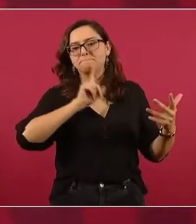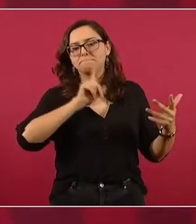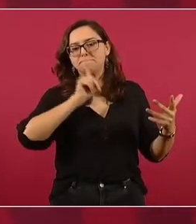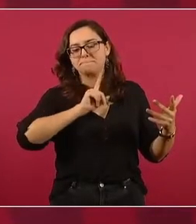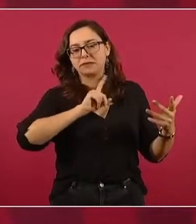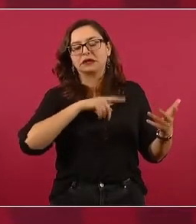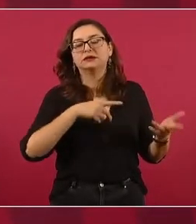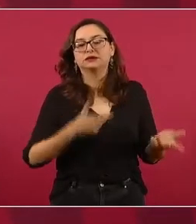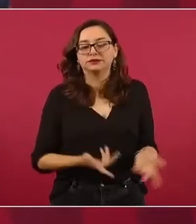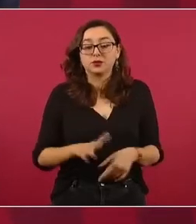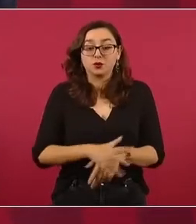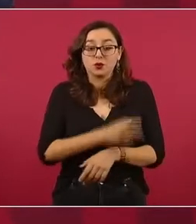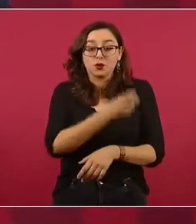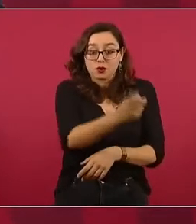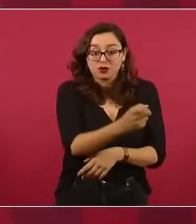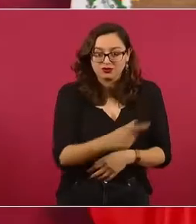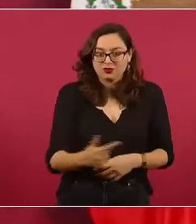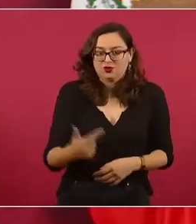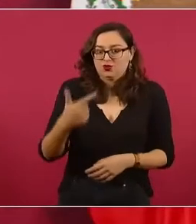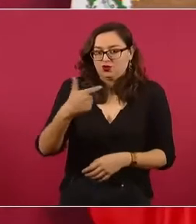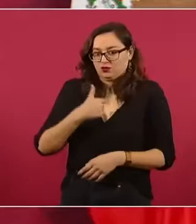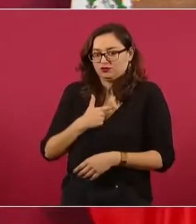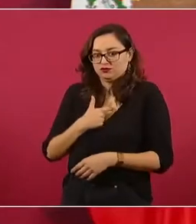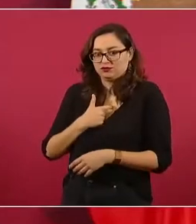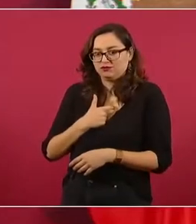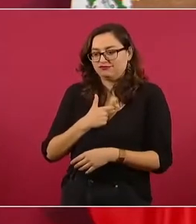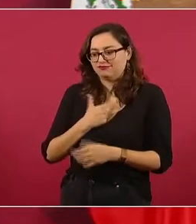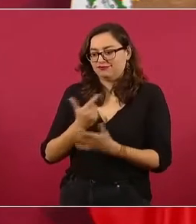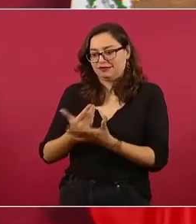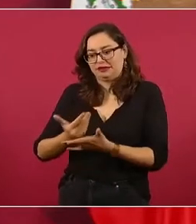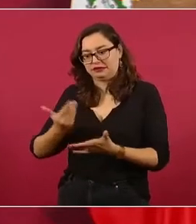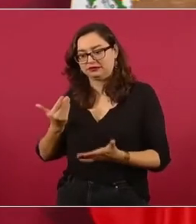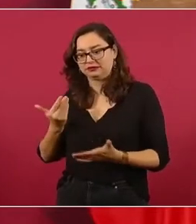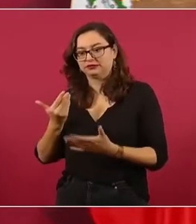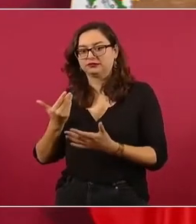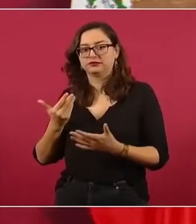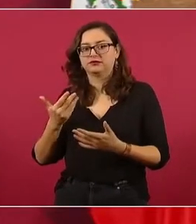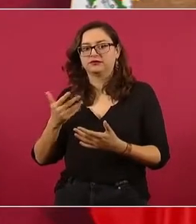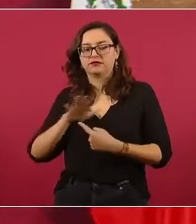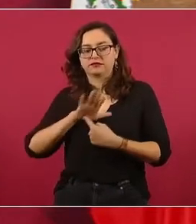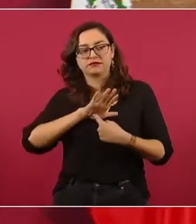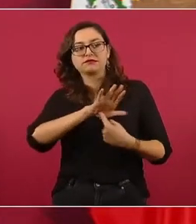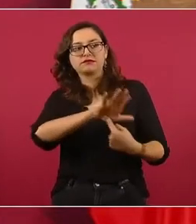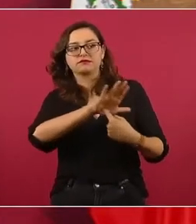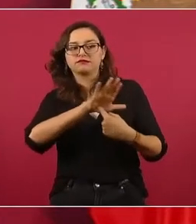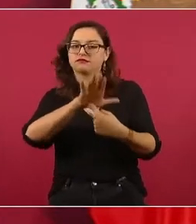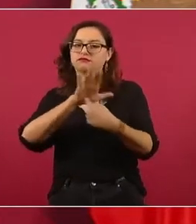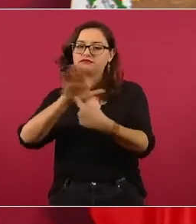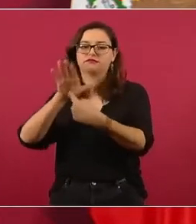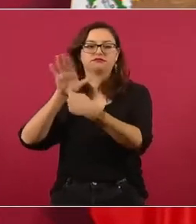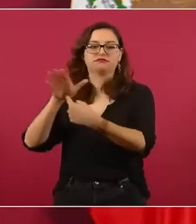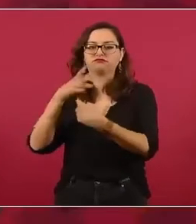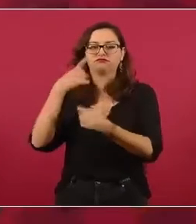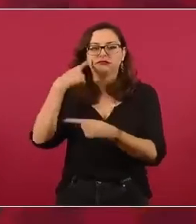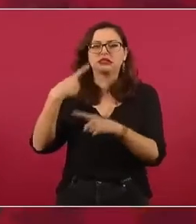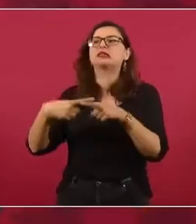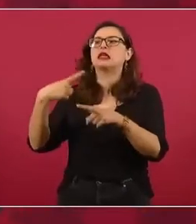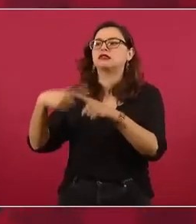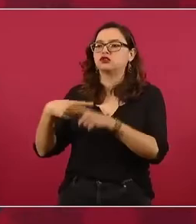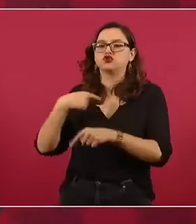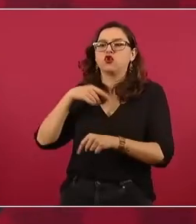temerosos tuvieran confianza,